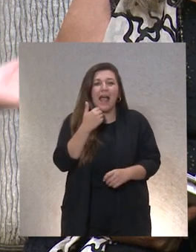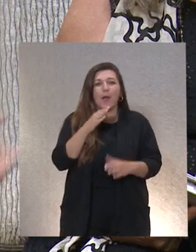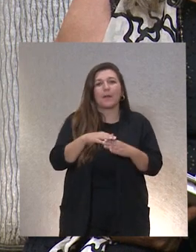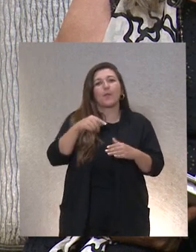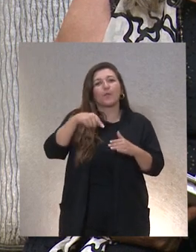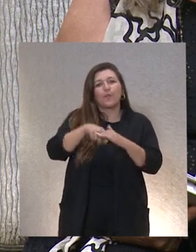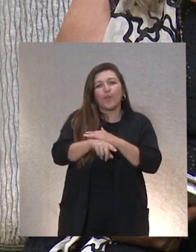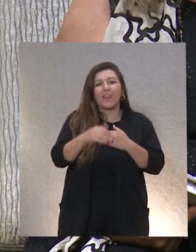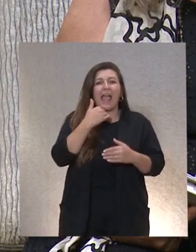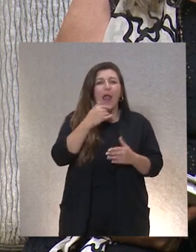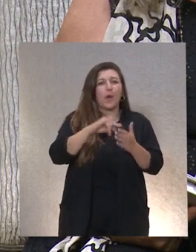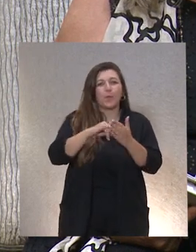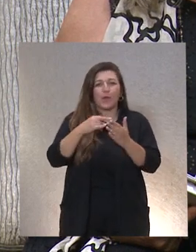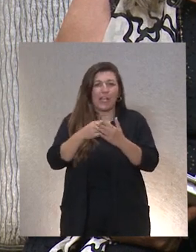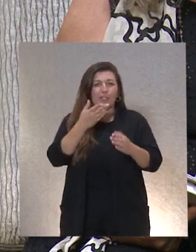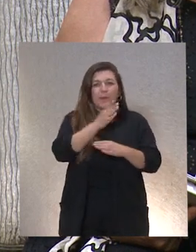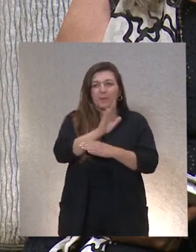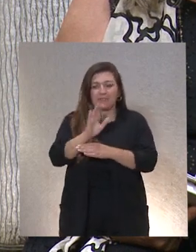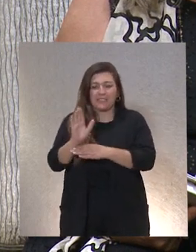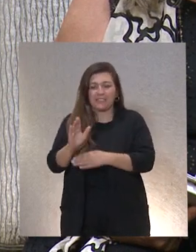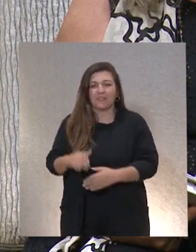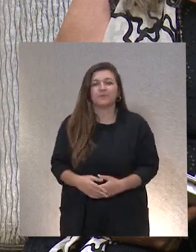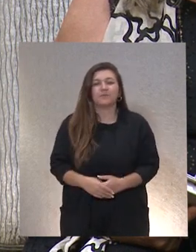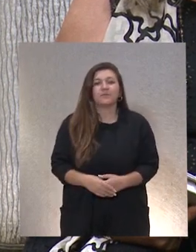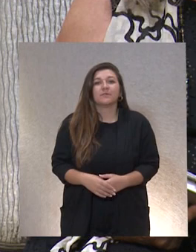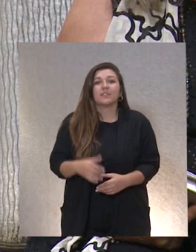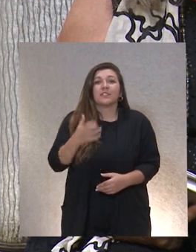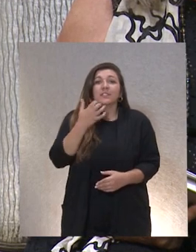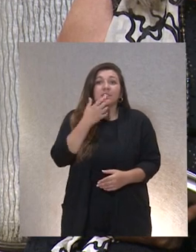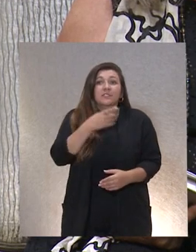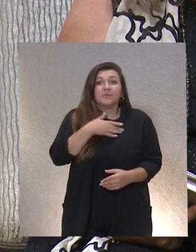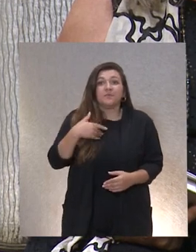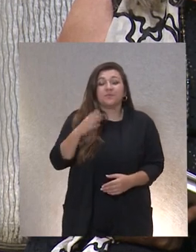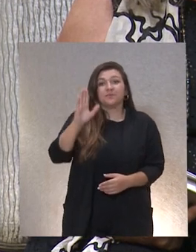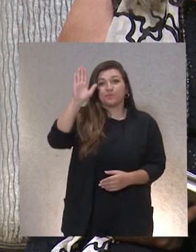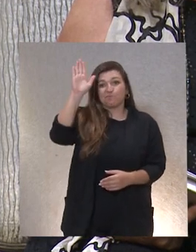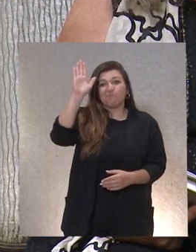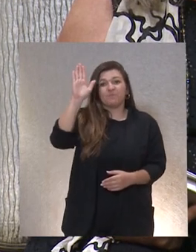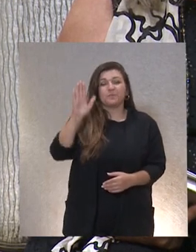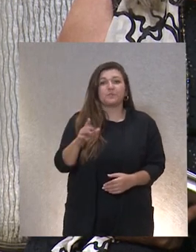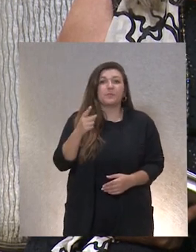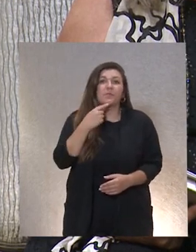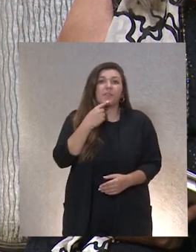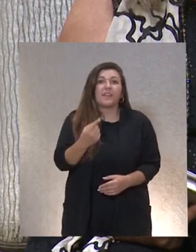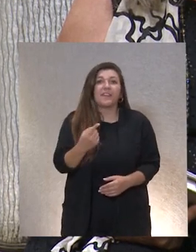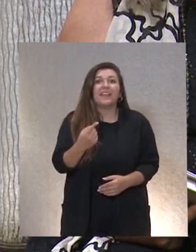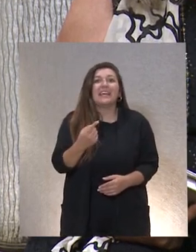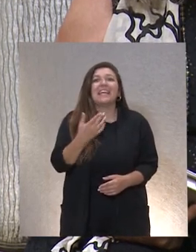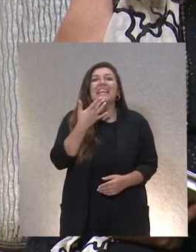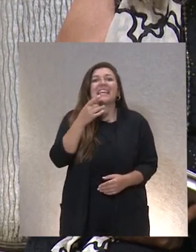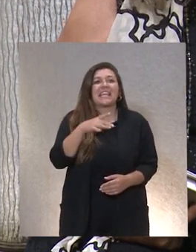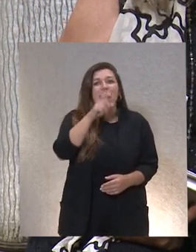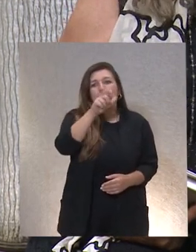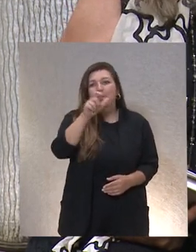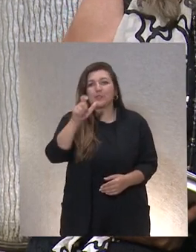profundizar en alguno de los proyectos que se han presentado si les parece pueden levantar la mano y decir que a quién le dirigen